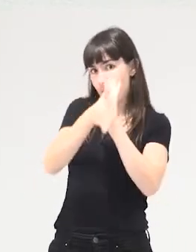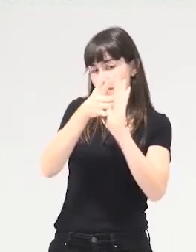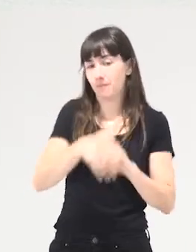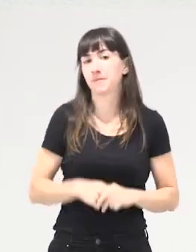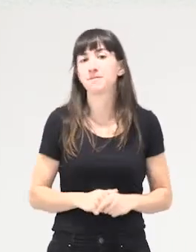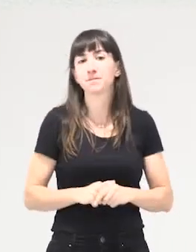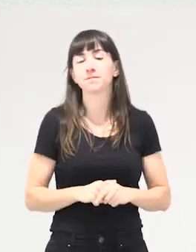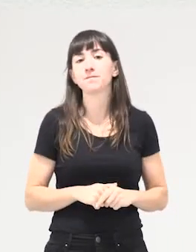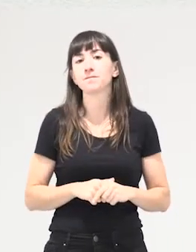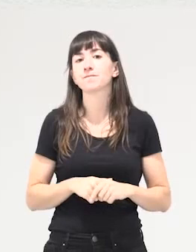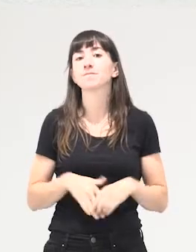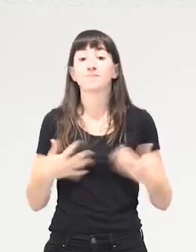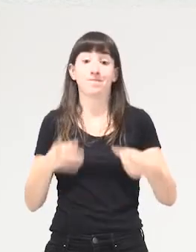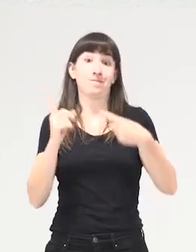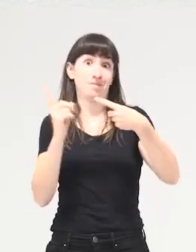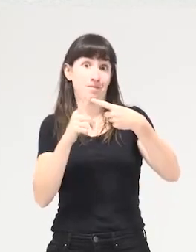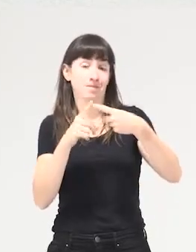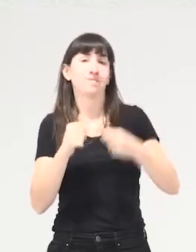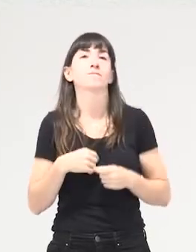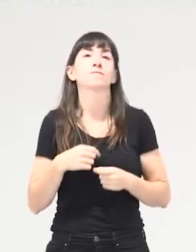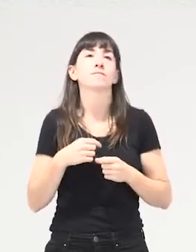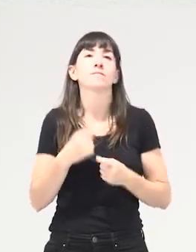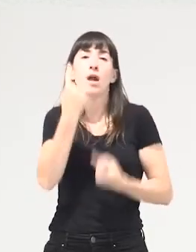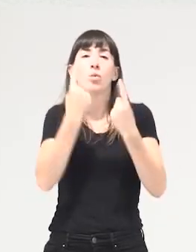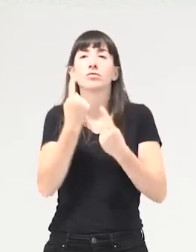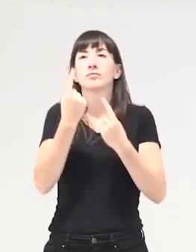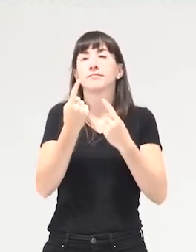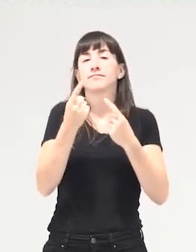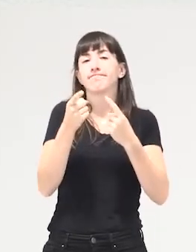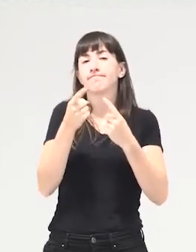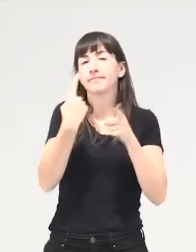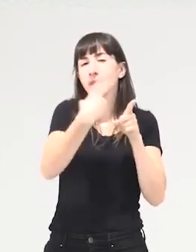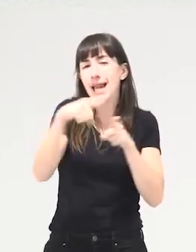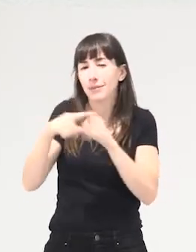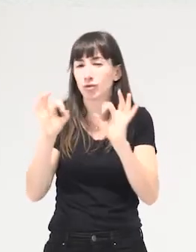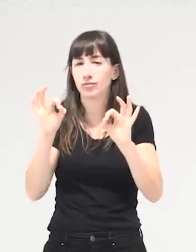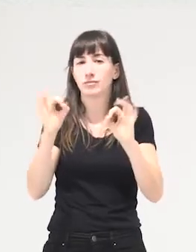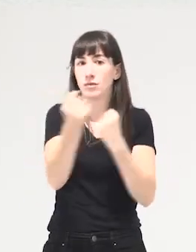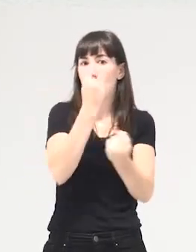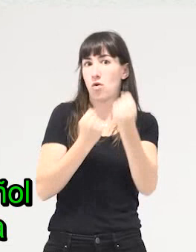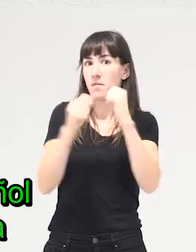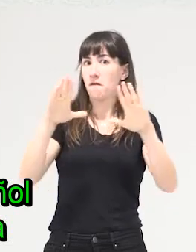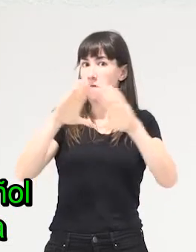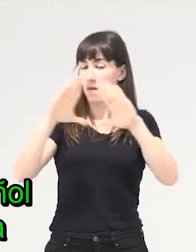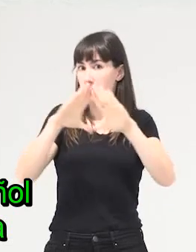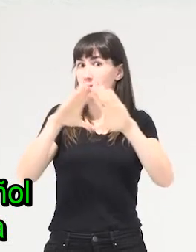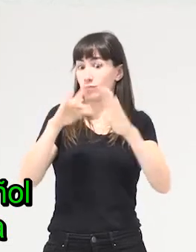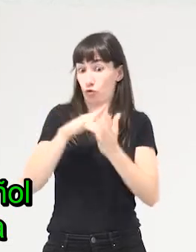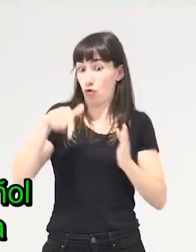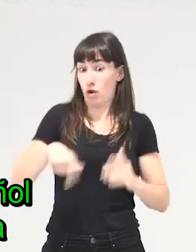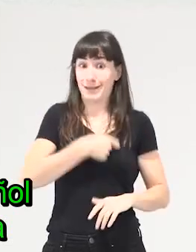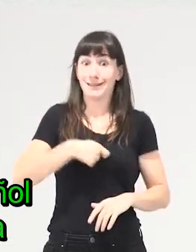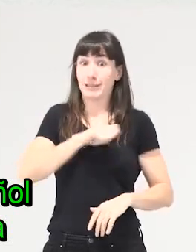como elementos que yo diría son característicos de la economía feminista que se está haciendo de manera situada en el Estado